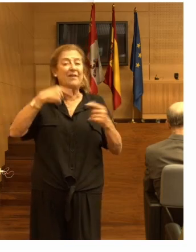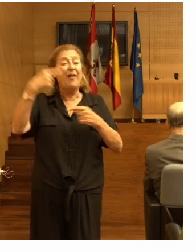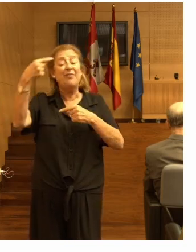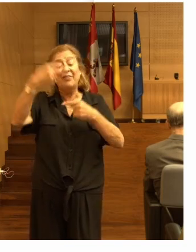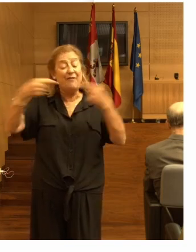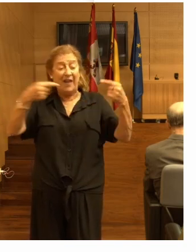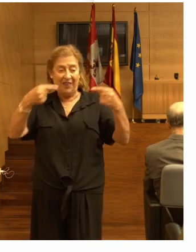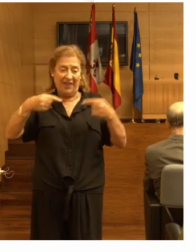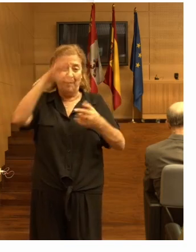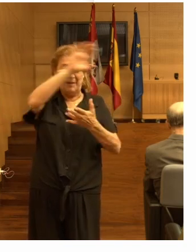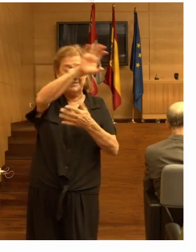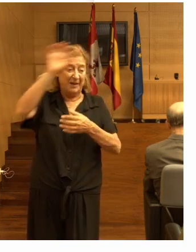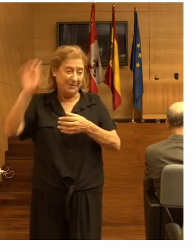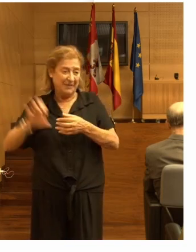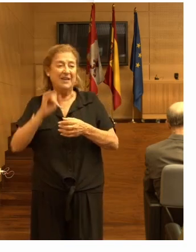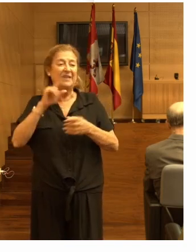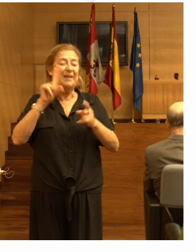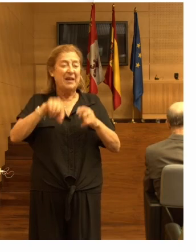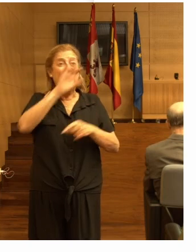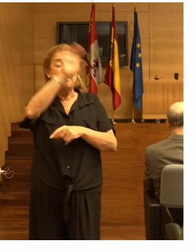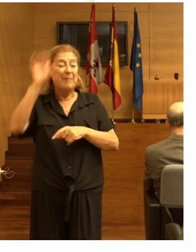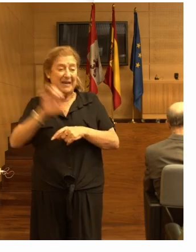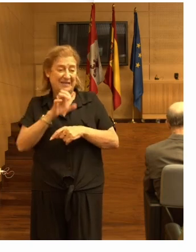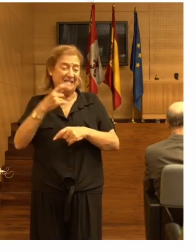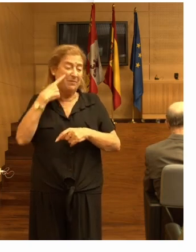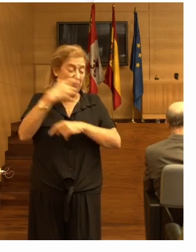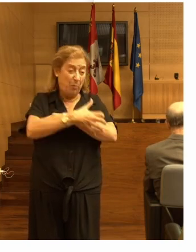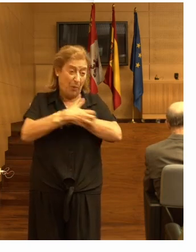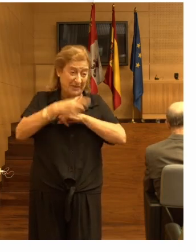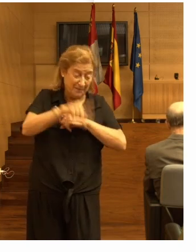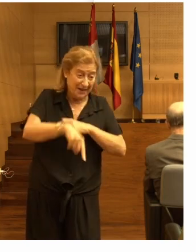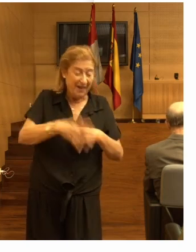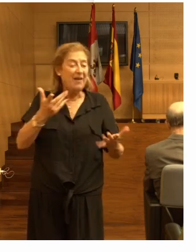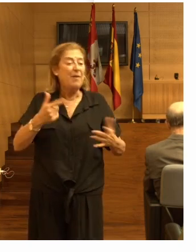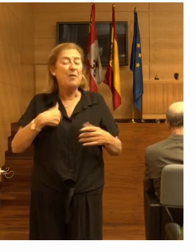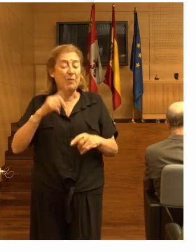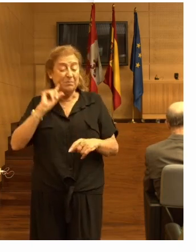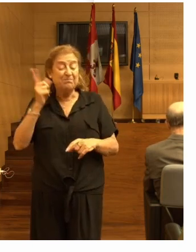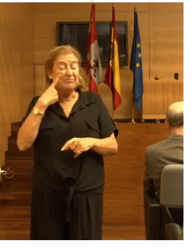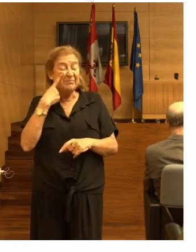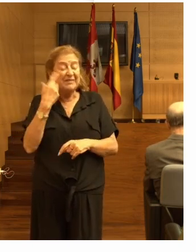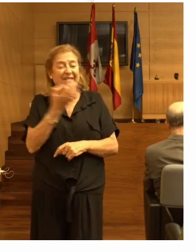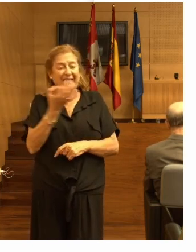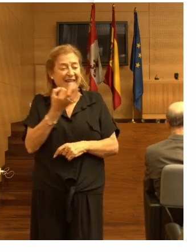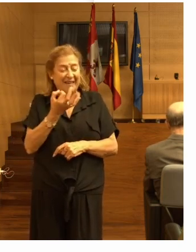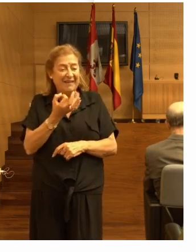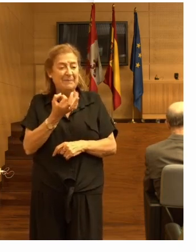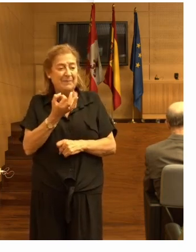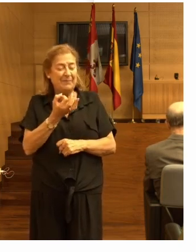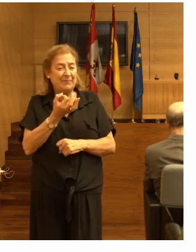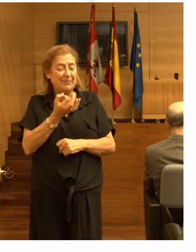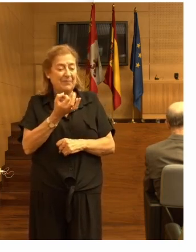otro, incluso entre países ricos y pobres, pero lo que hemos descubierto, básicamente, es que